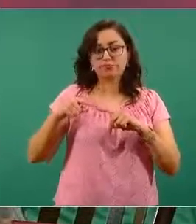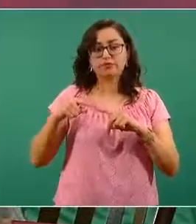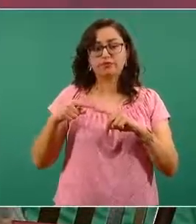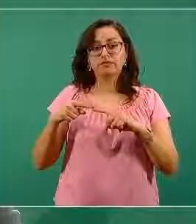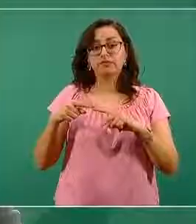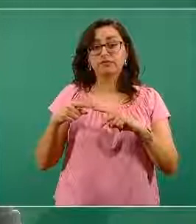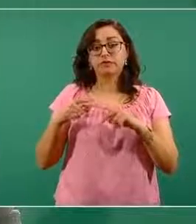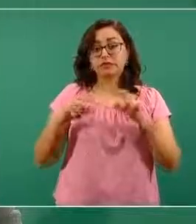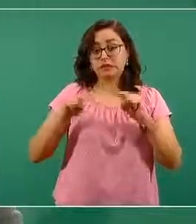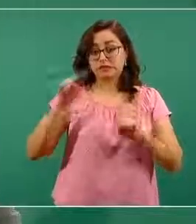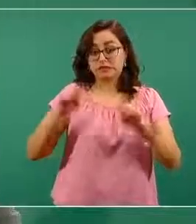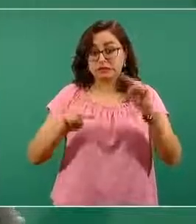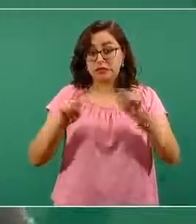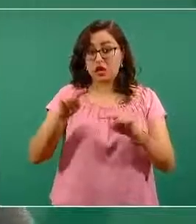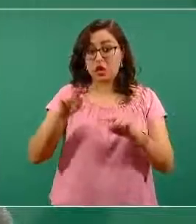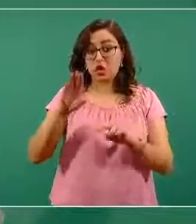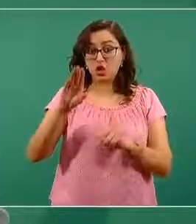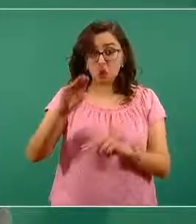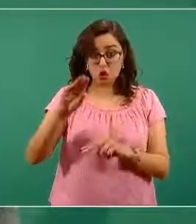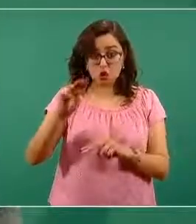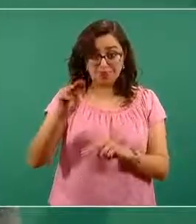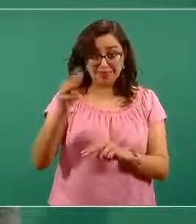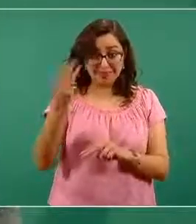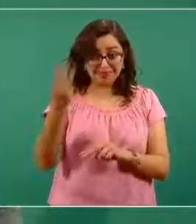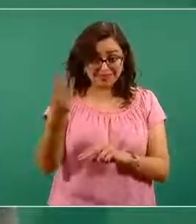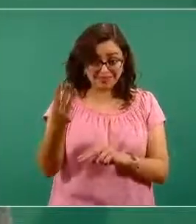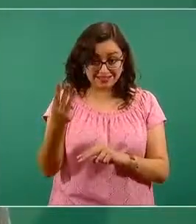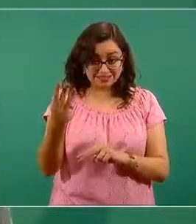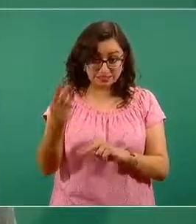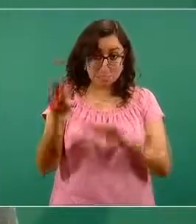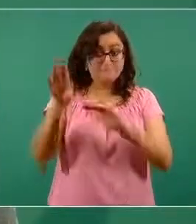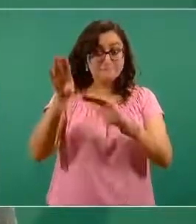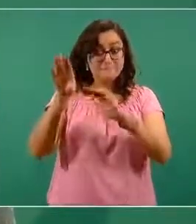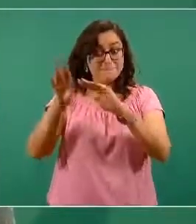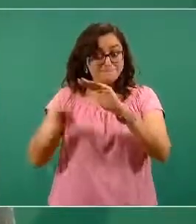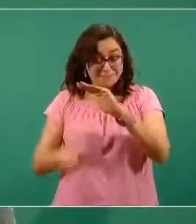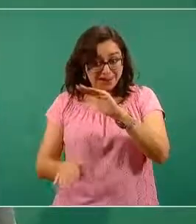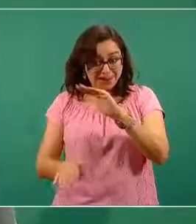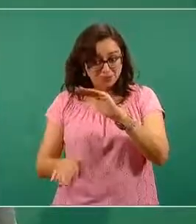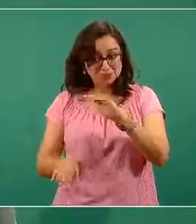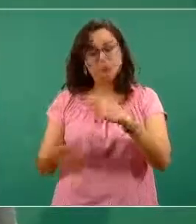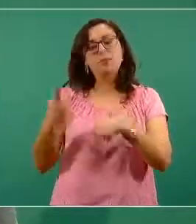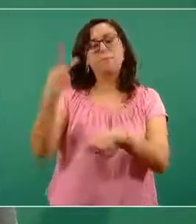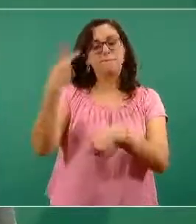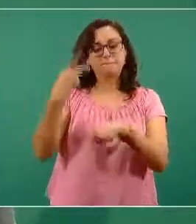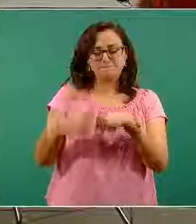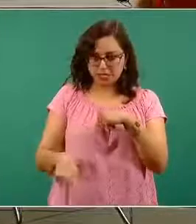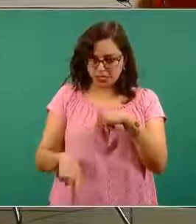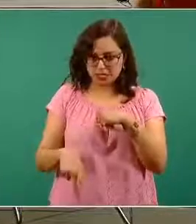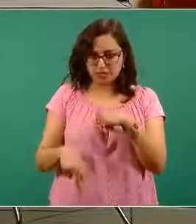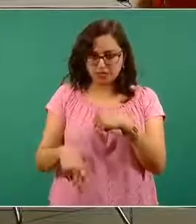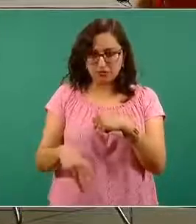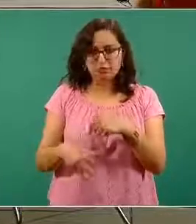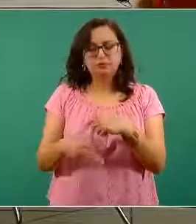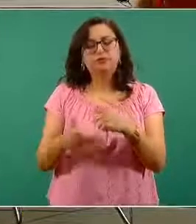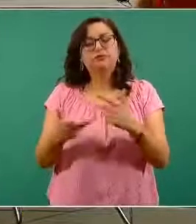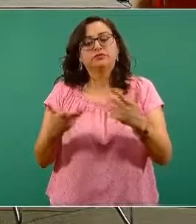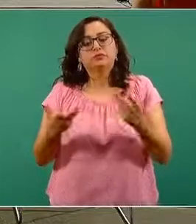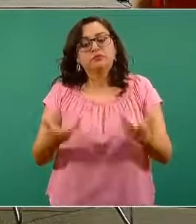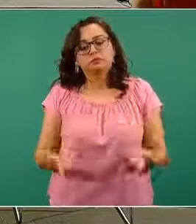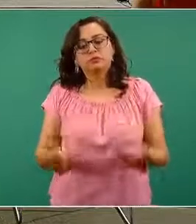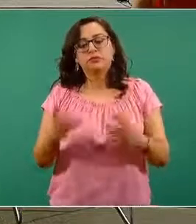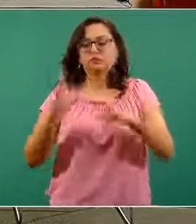de 93 y regresando a la pregunta, si estas